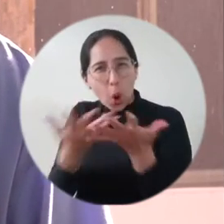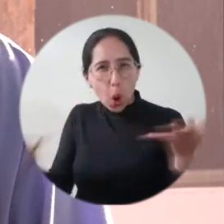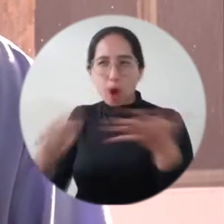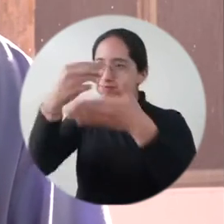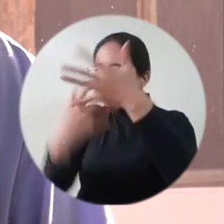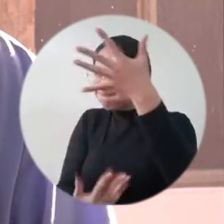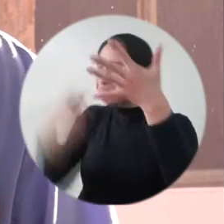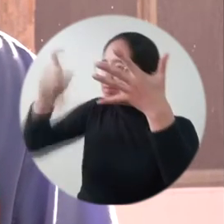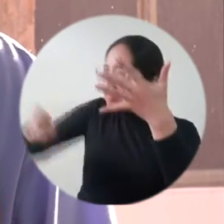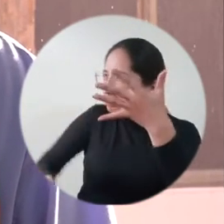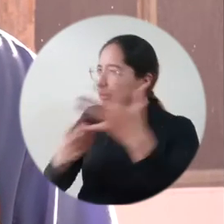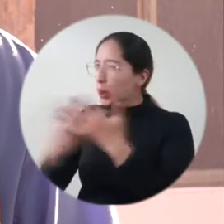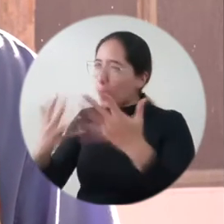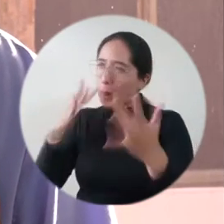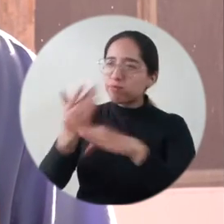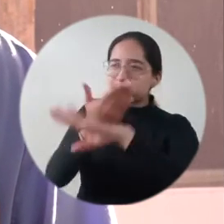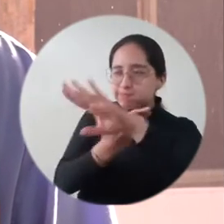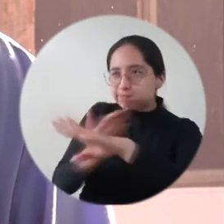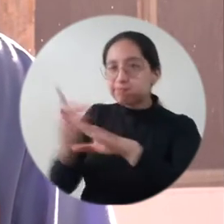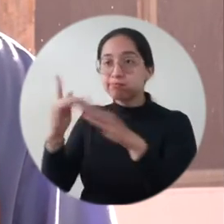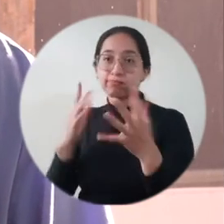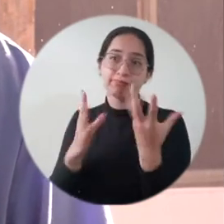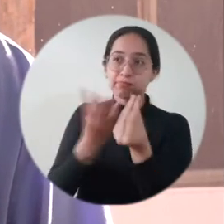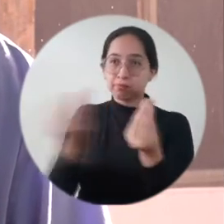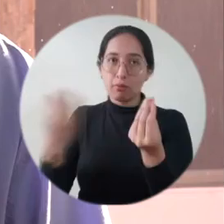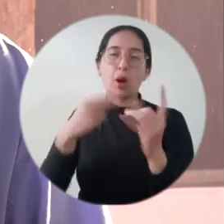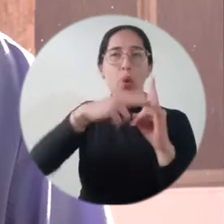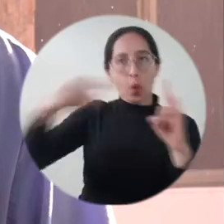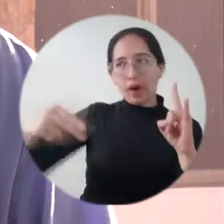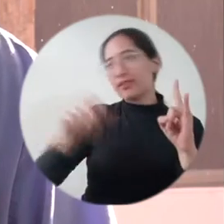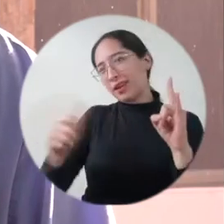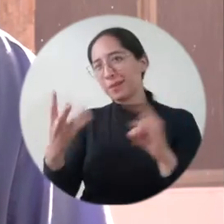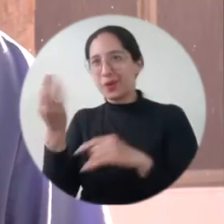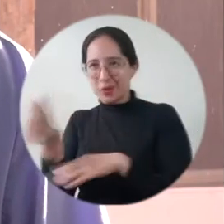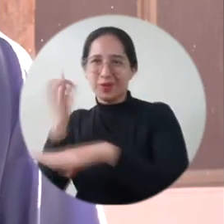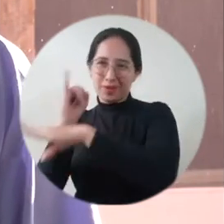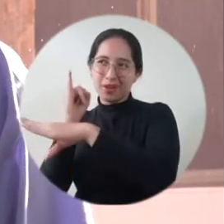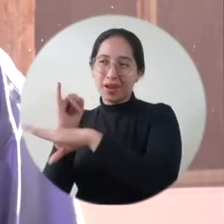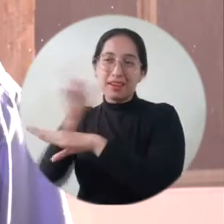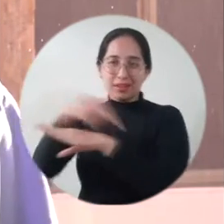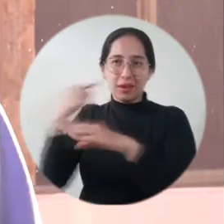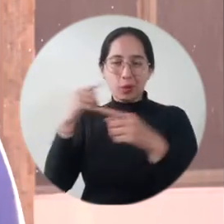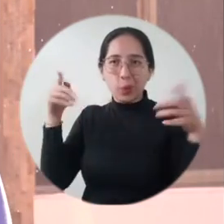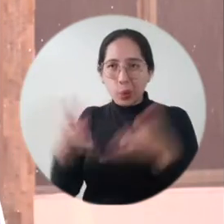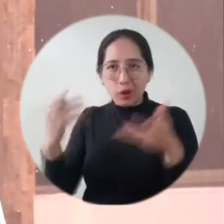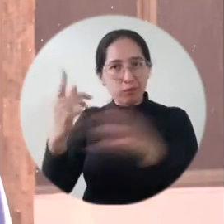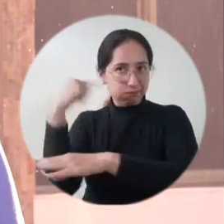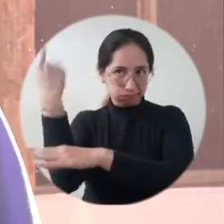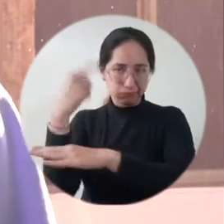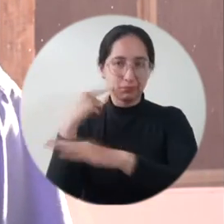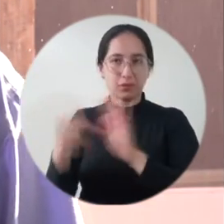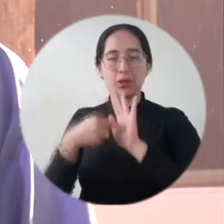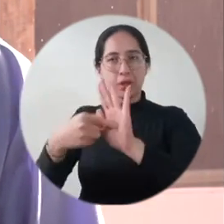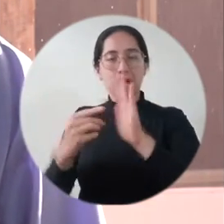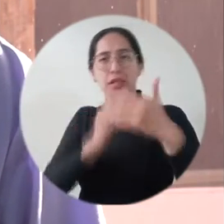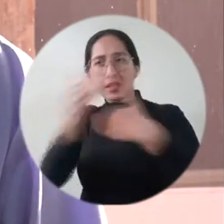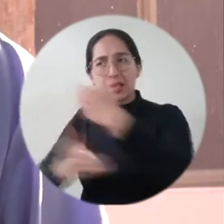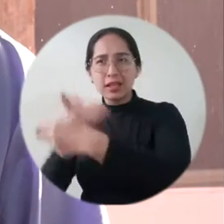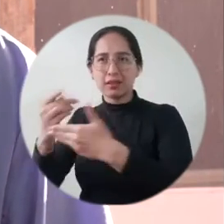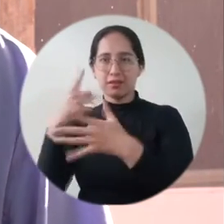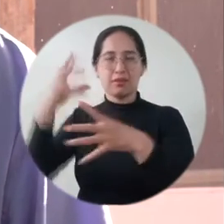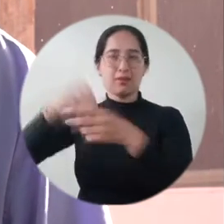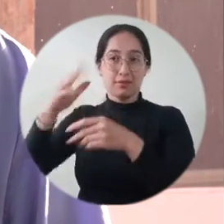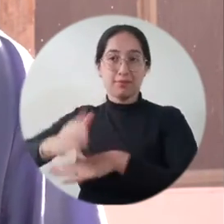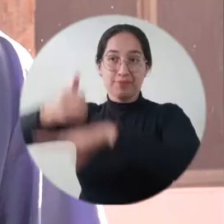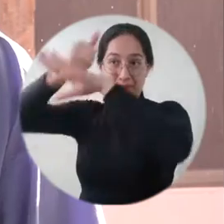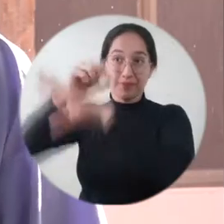y los requerimientos de los investigadores, tanto del IGAT como de parte de la Universidad de Magdalena, pues haremos los acuerdos específicos del caso y ese fue el entendimiento hoy